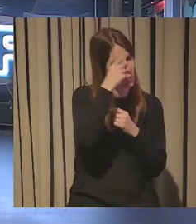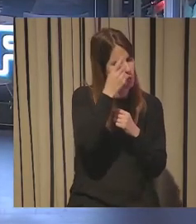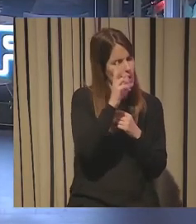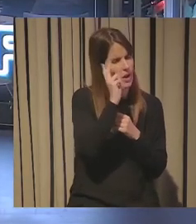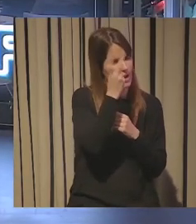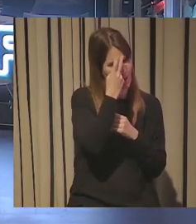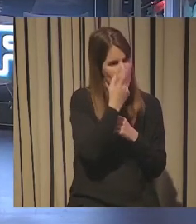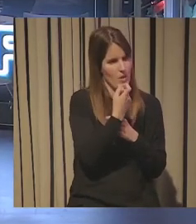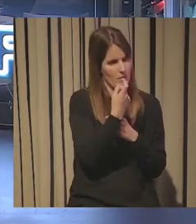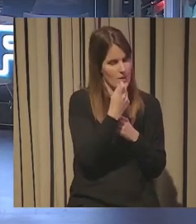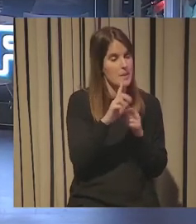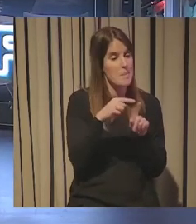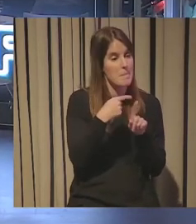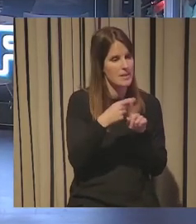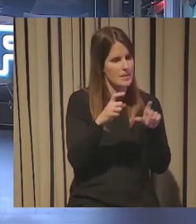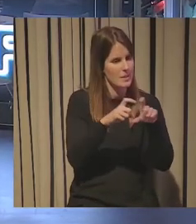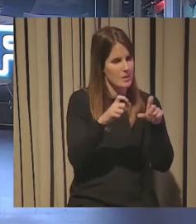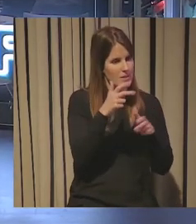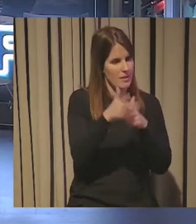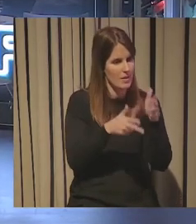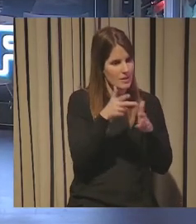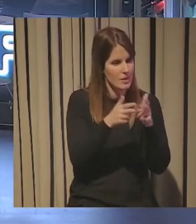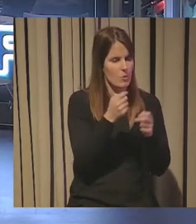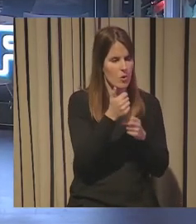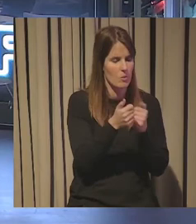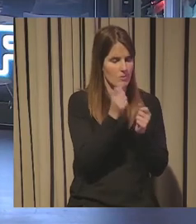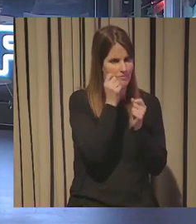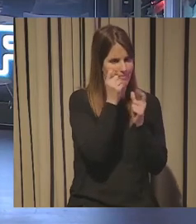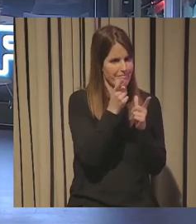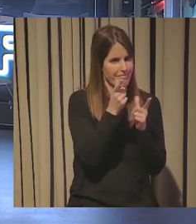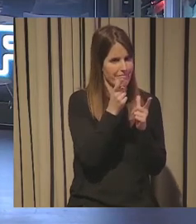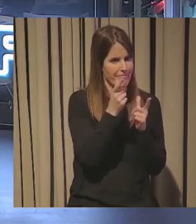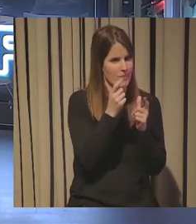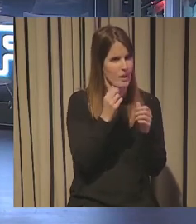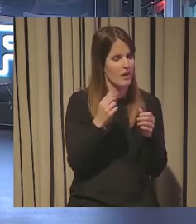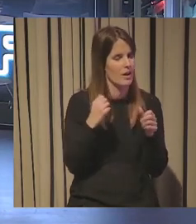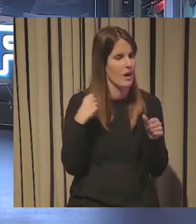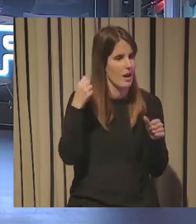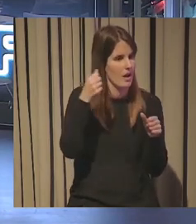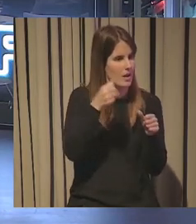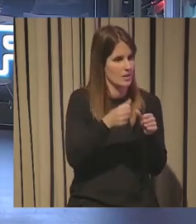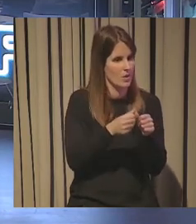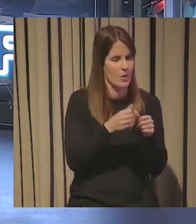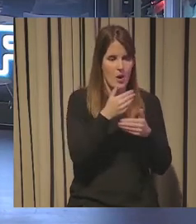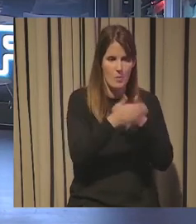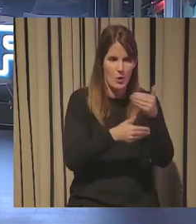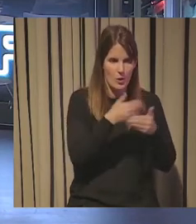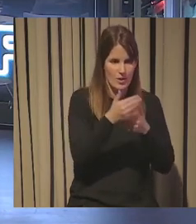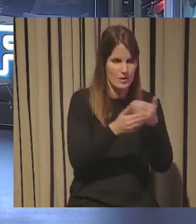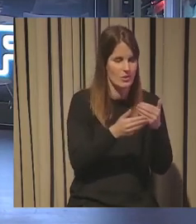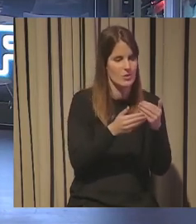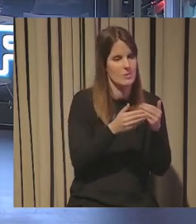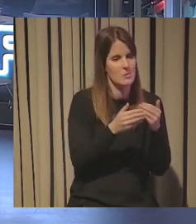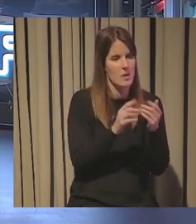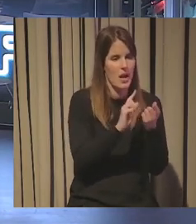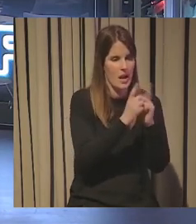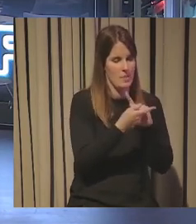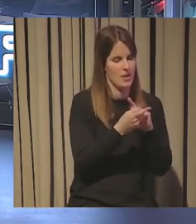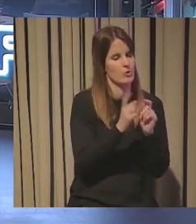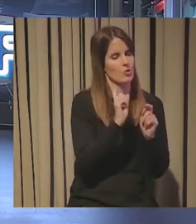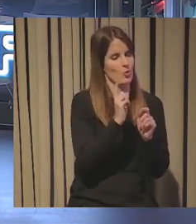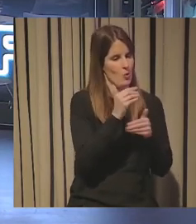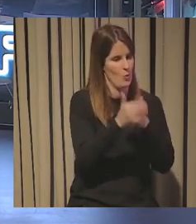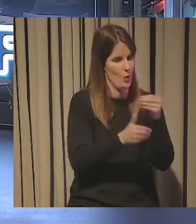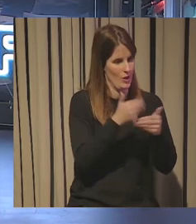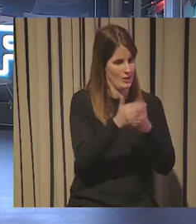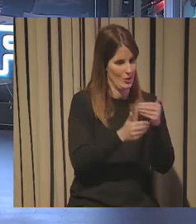creo que hay un cambio también en el que la empresa más que está diciendo hostia no me vale con coger un proceso eficientarlo y ser muy innovadora y que también es